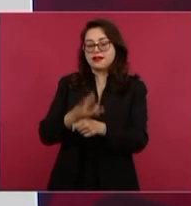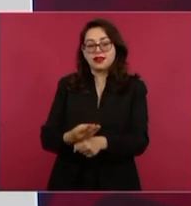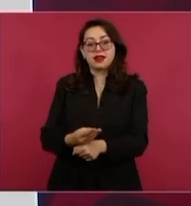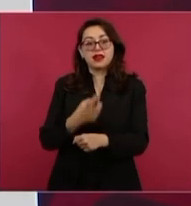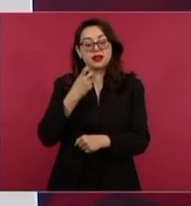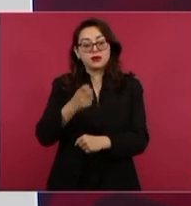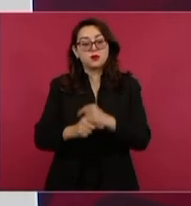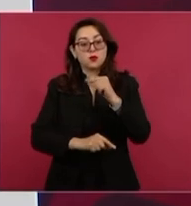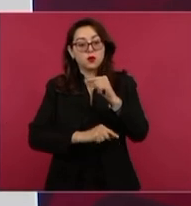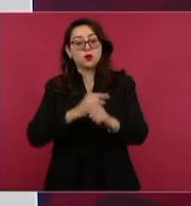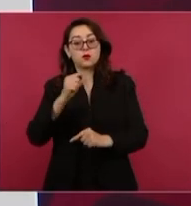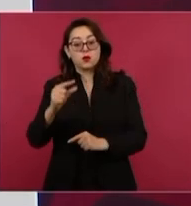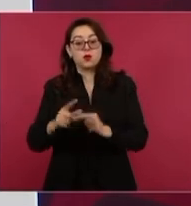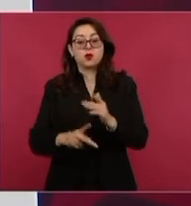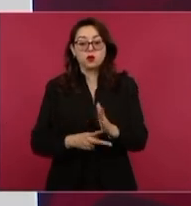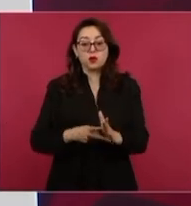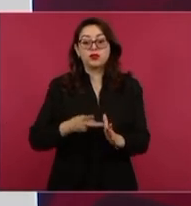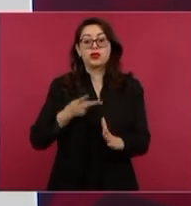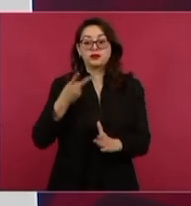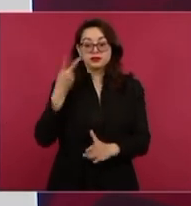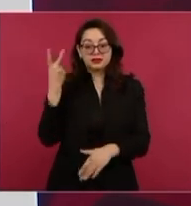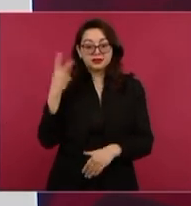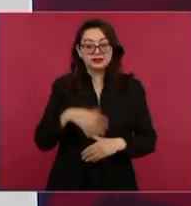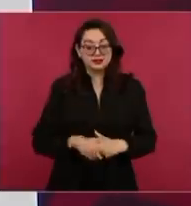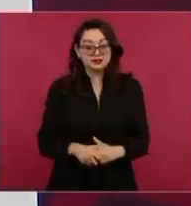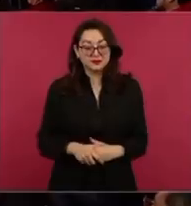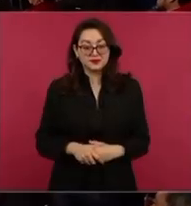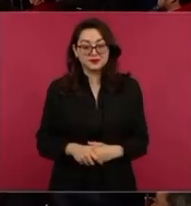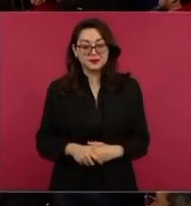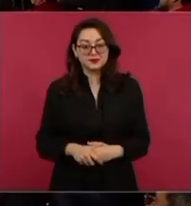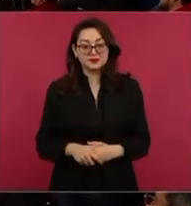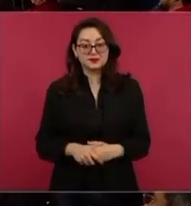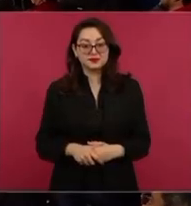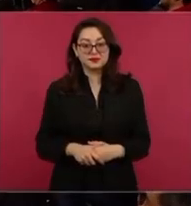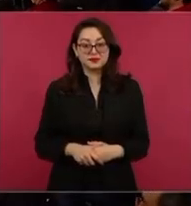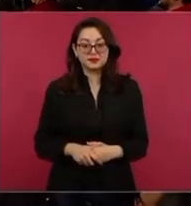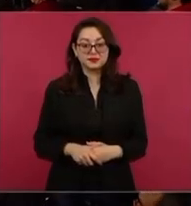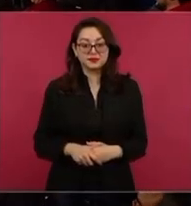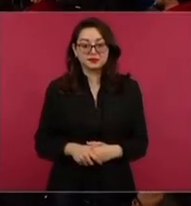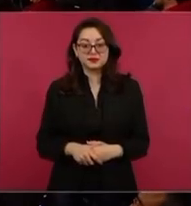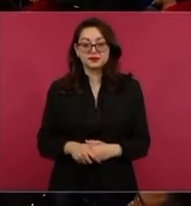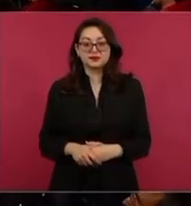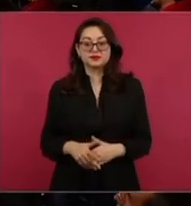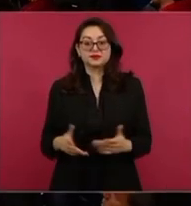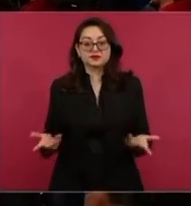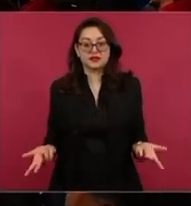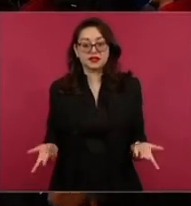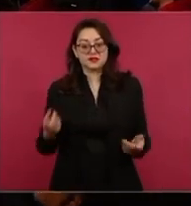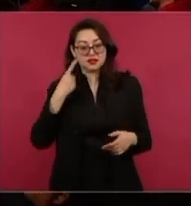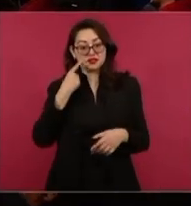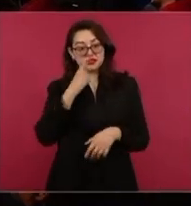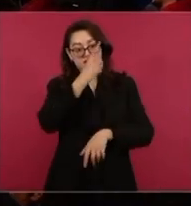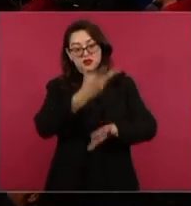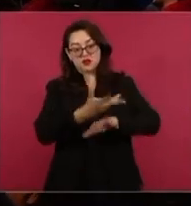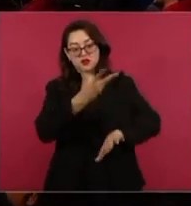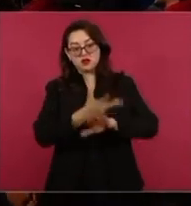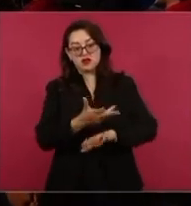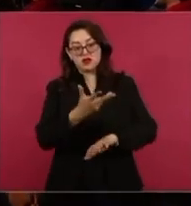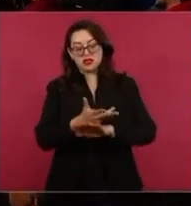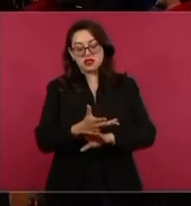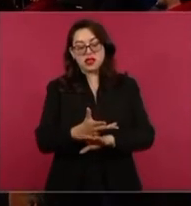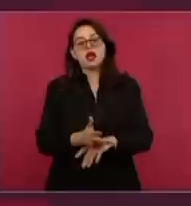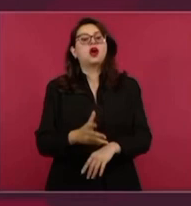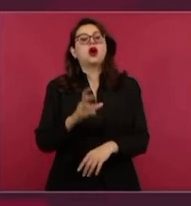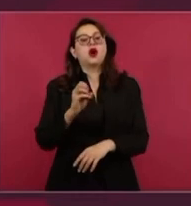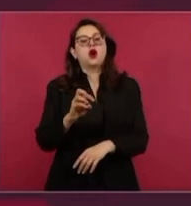Les comentaba yo que hicieron un tren en Florida, en Orlando,